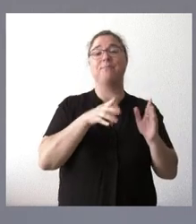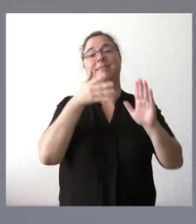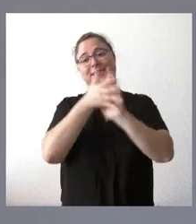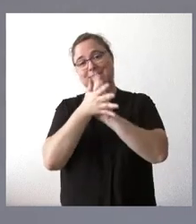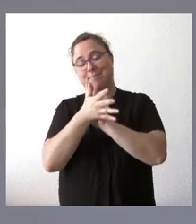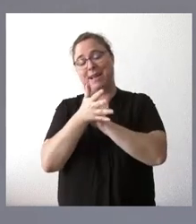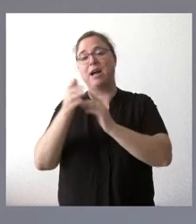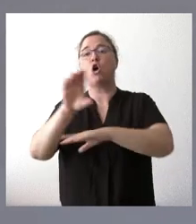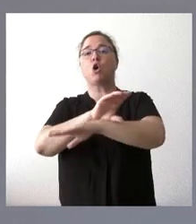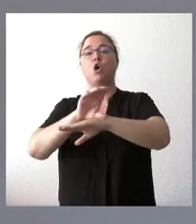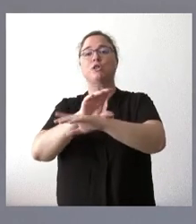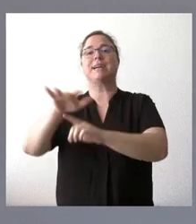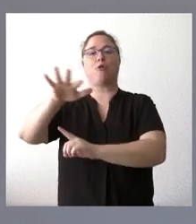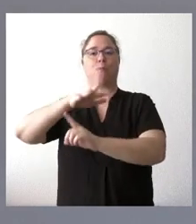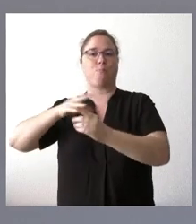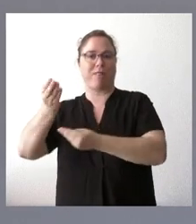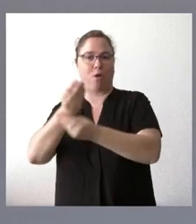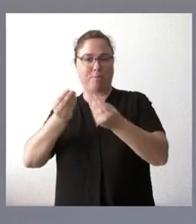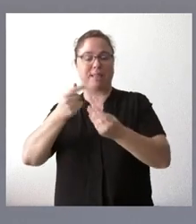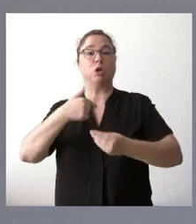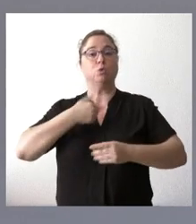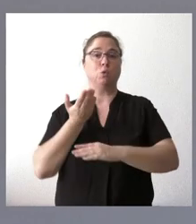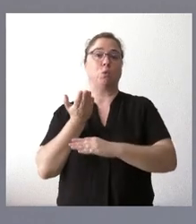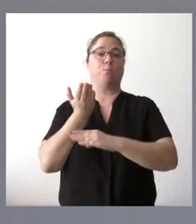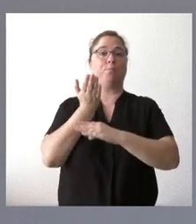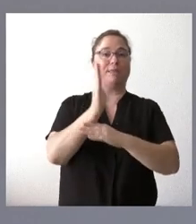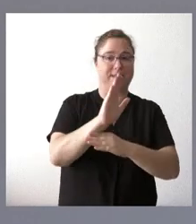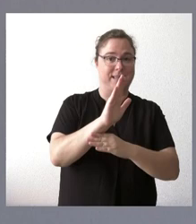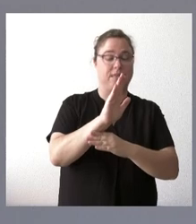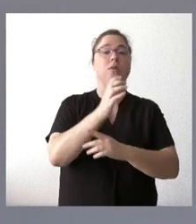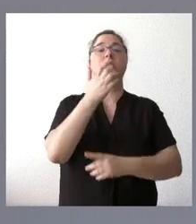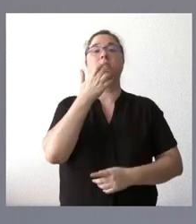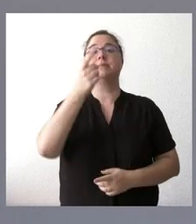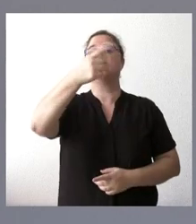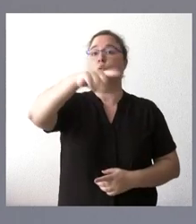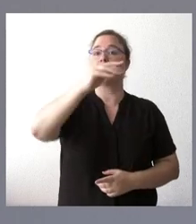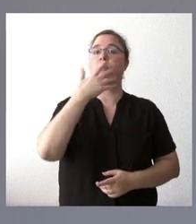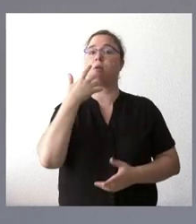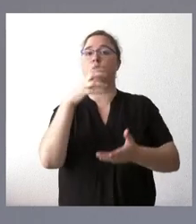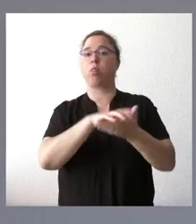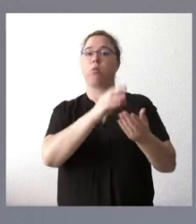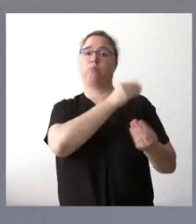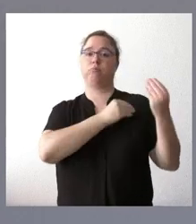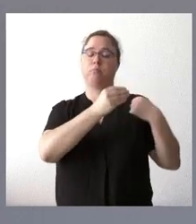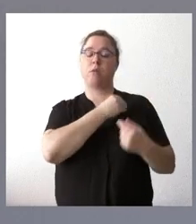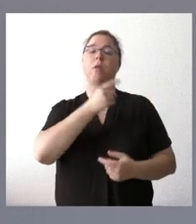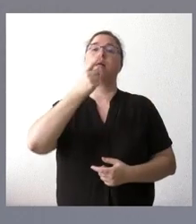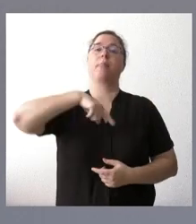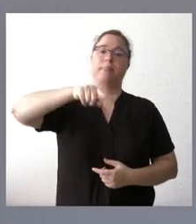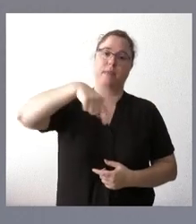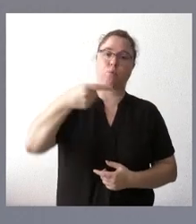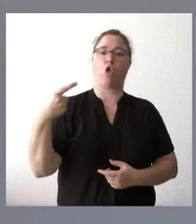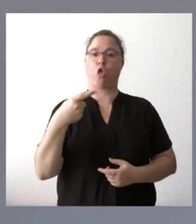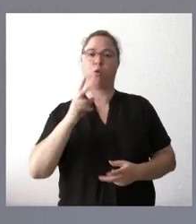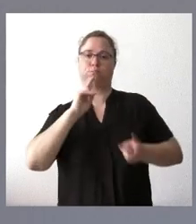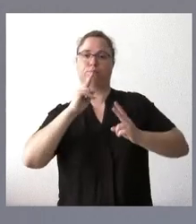hago yo una primera presentación y si ustedes también quisieran formular alguna cuestión, pues también el propio consejero está a su disposición para la misma.